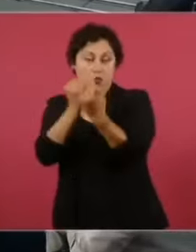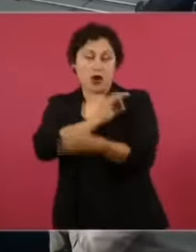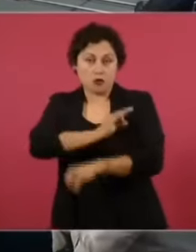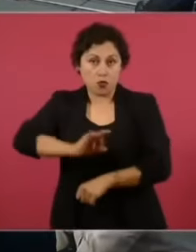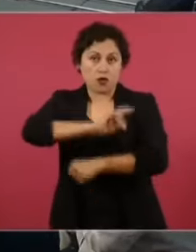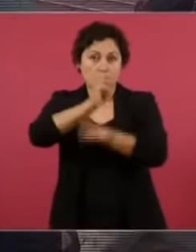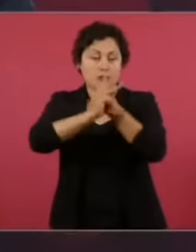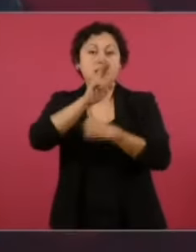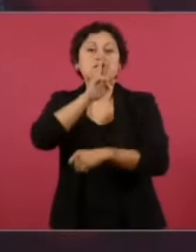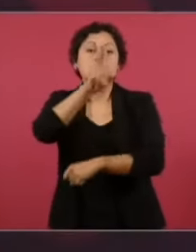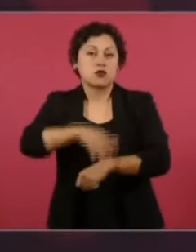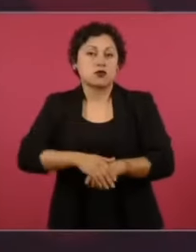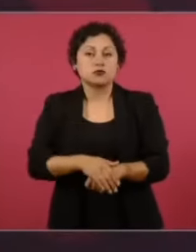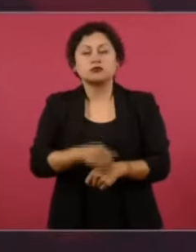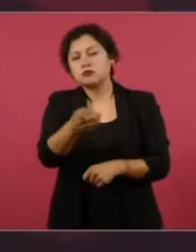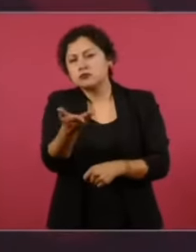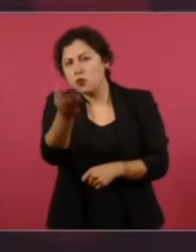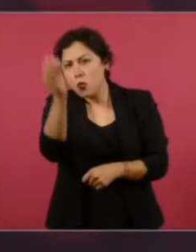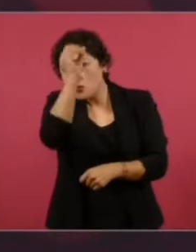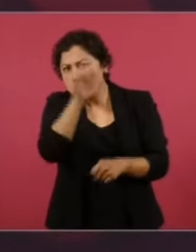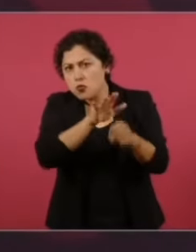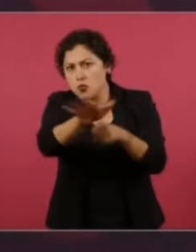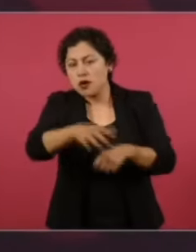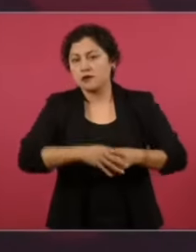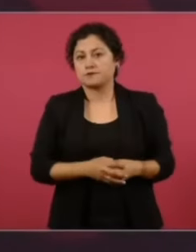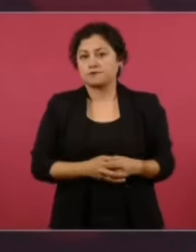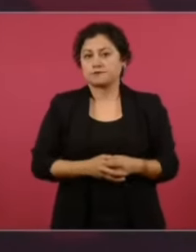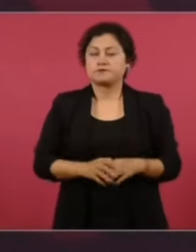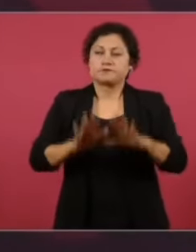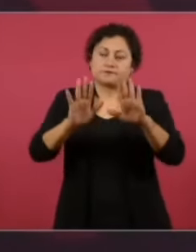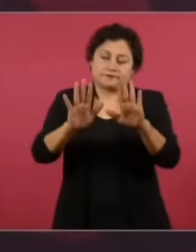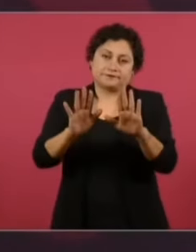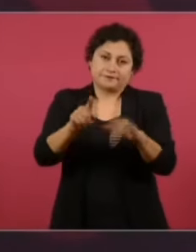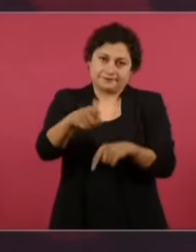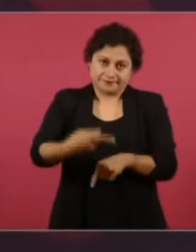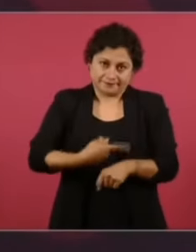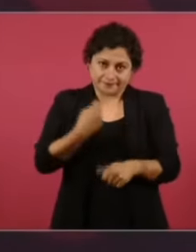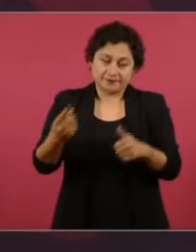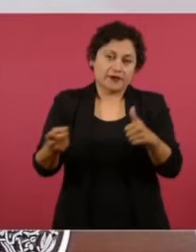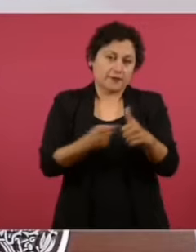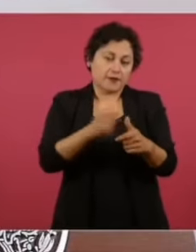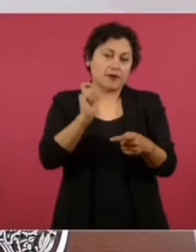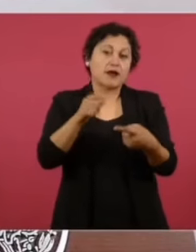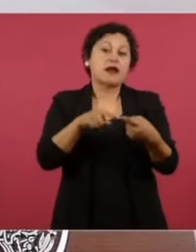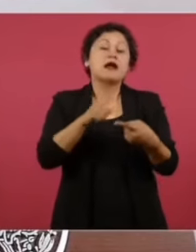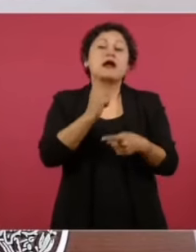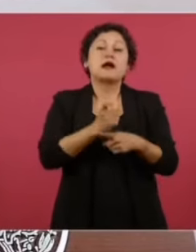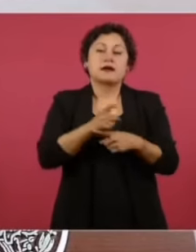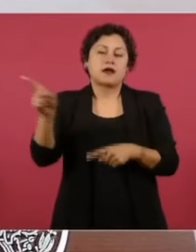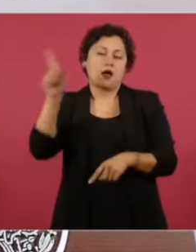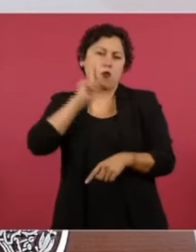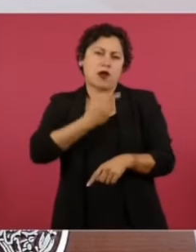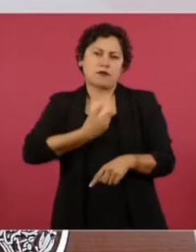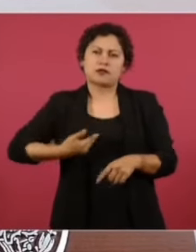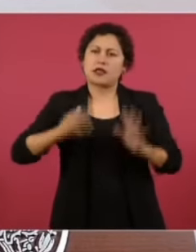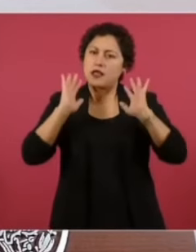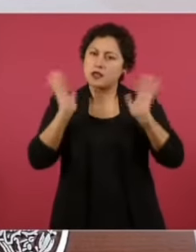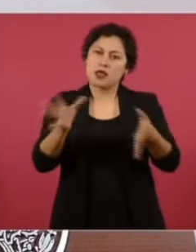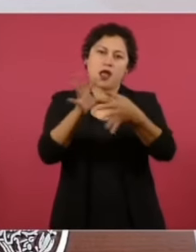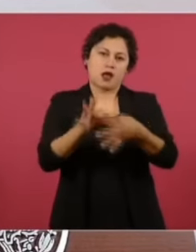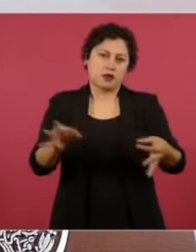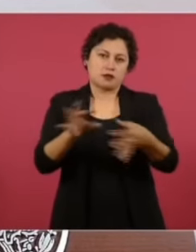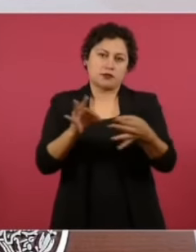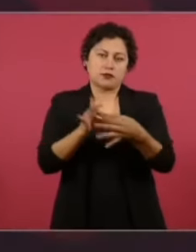Bueno, en el primer caso, ya lo explicó la Presidenta, México tiene relaciones con